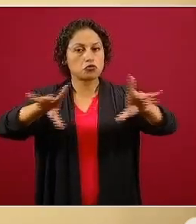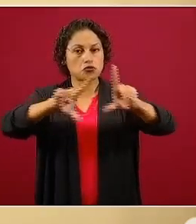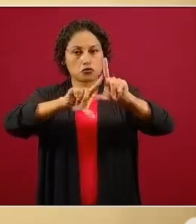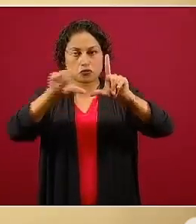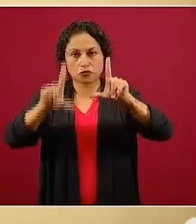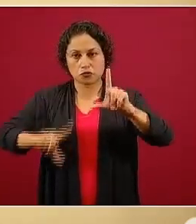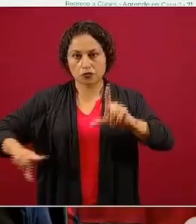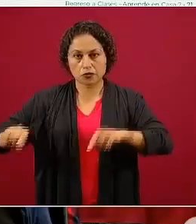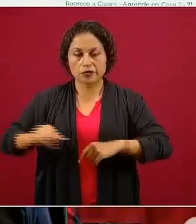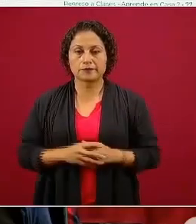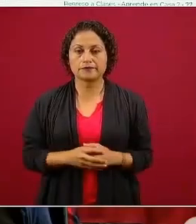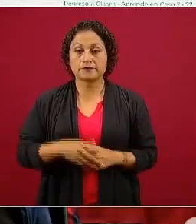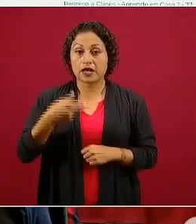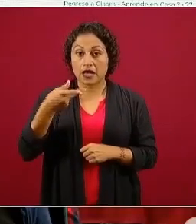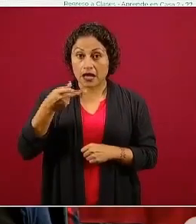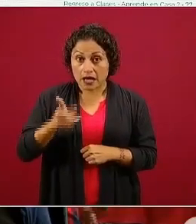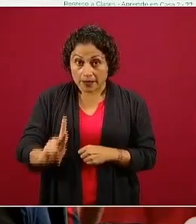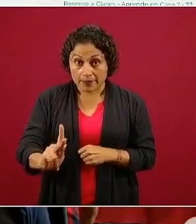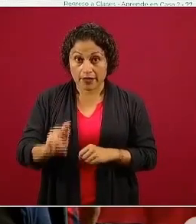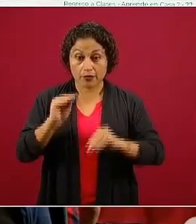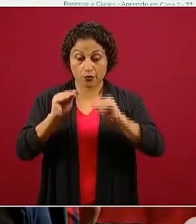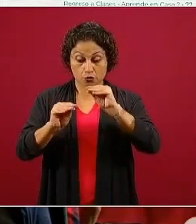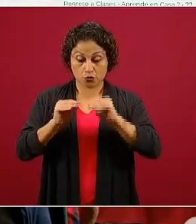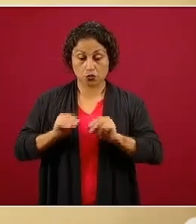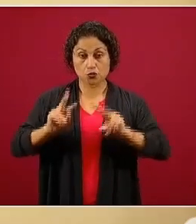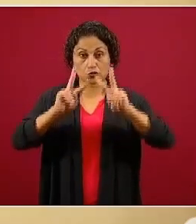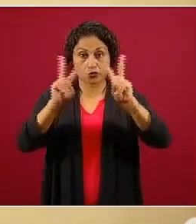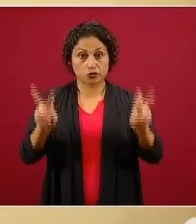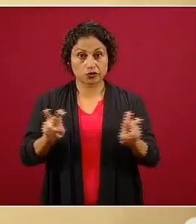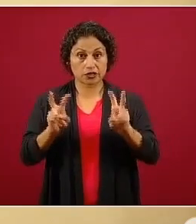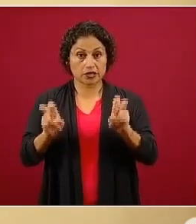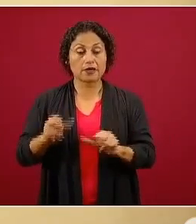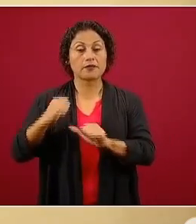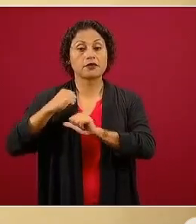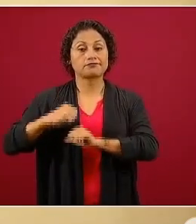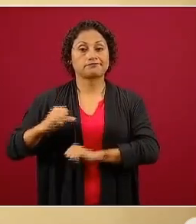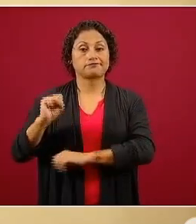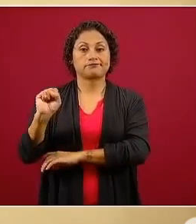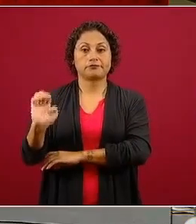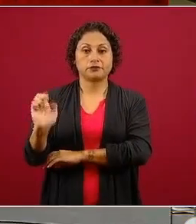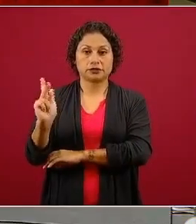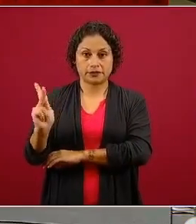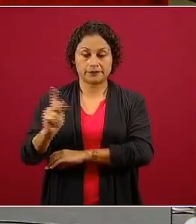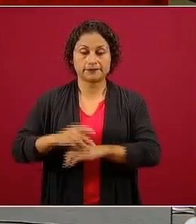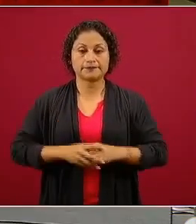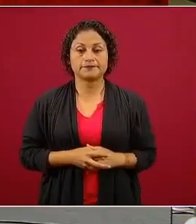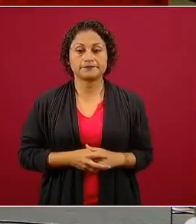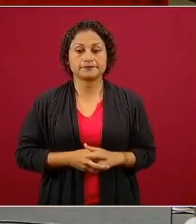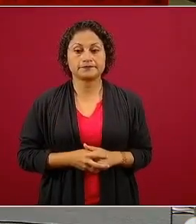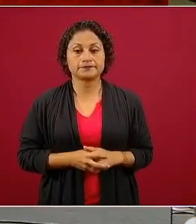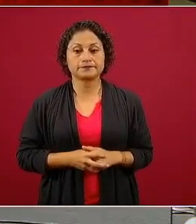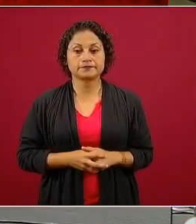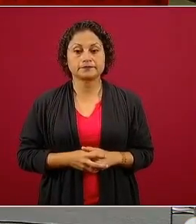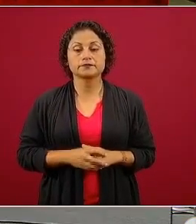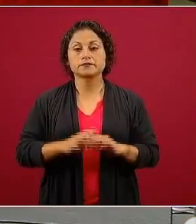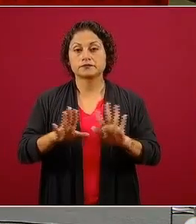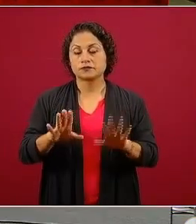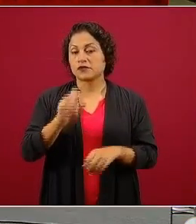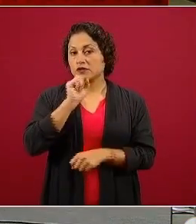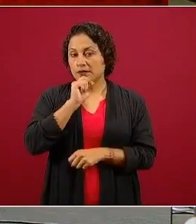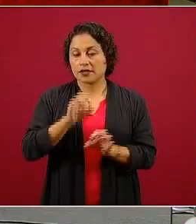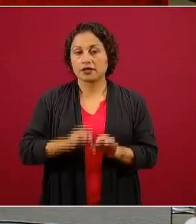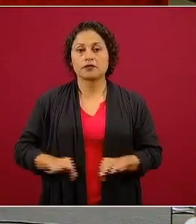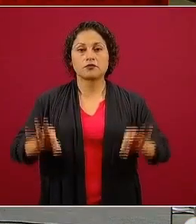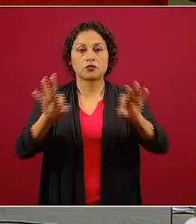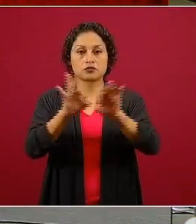Pero todo el contenido es de la Secretaría de Educación Pública. Se respetan usos horarios, esto quiere decir que si